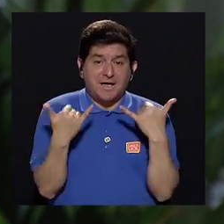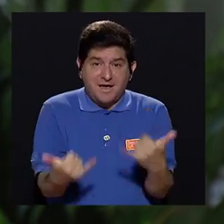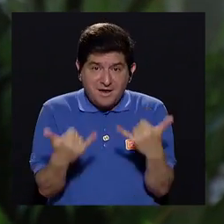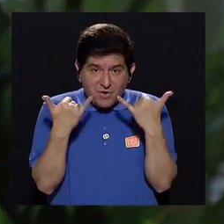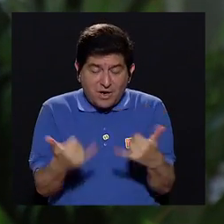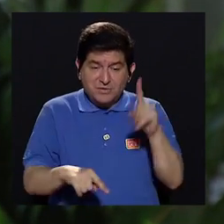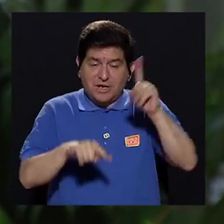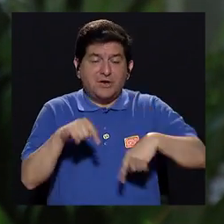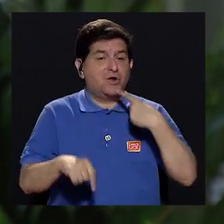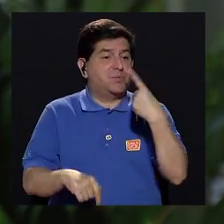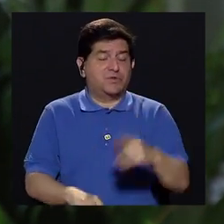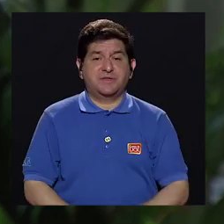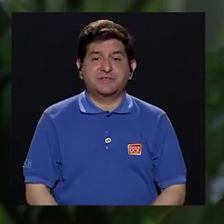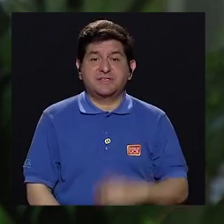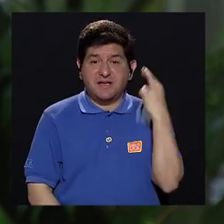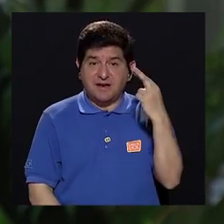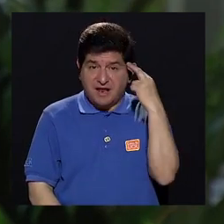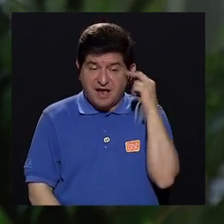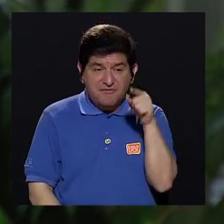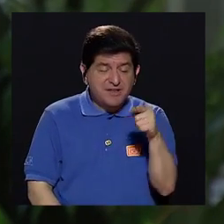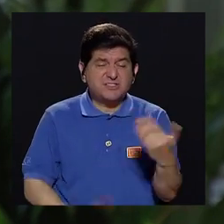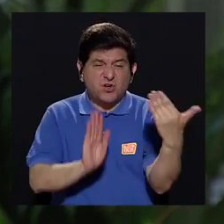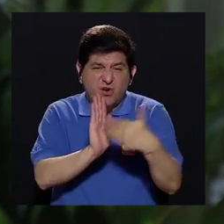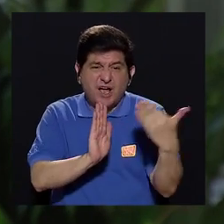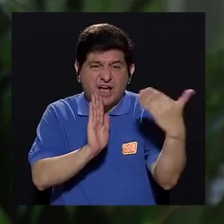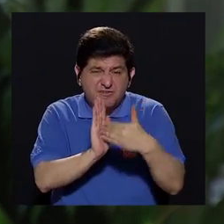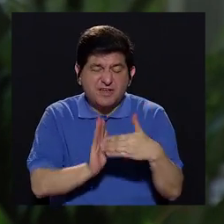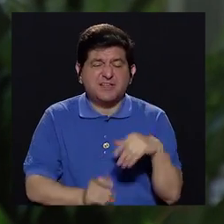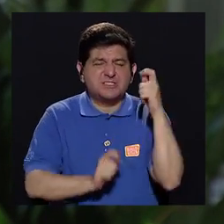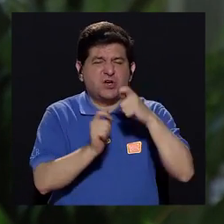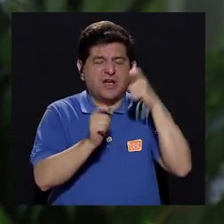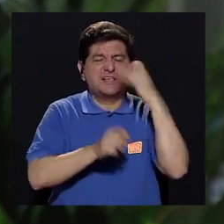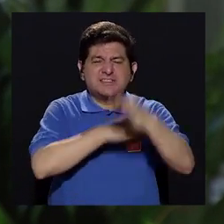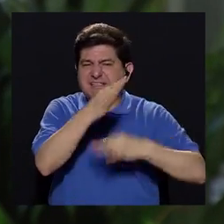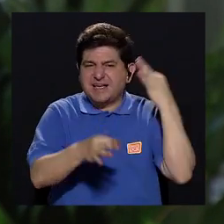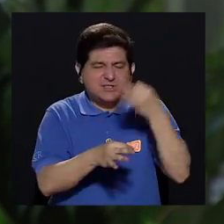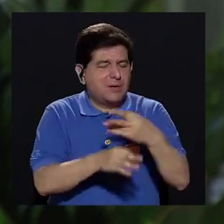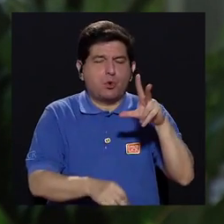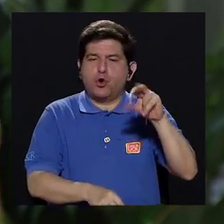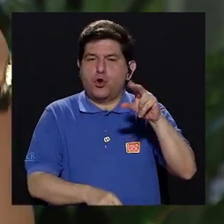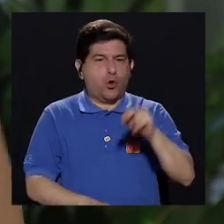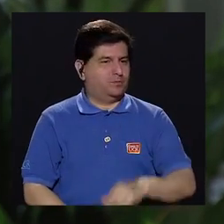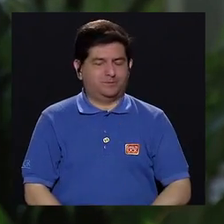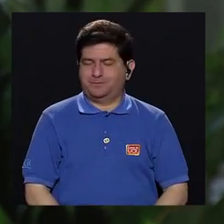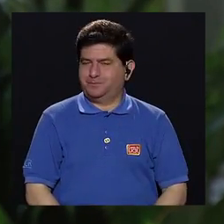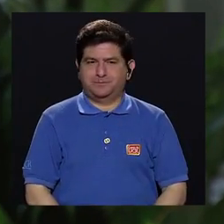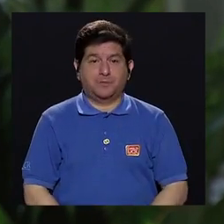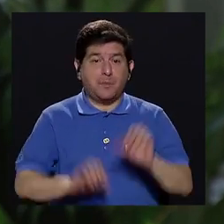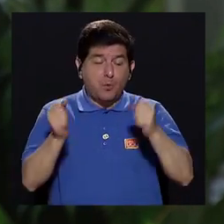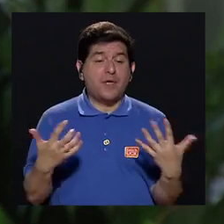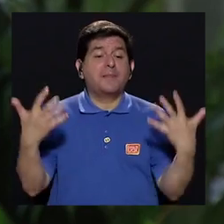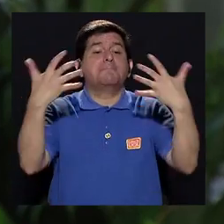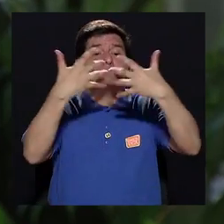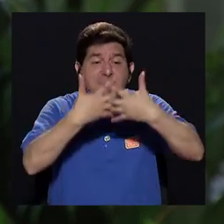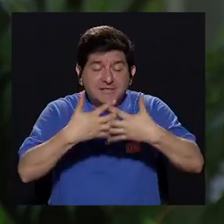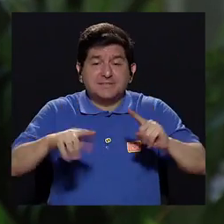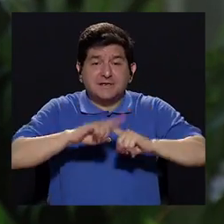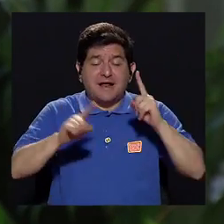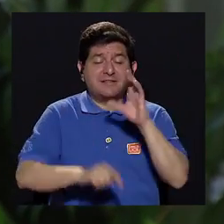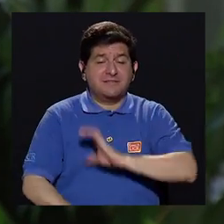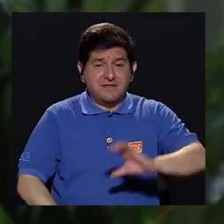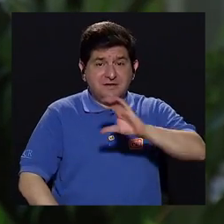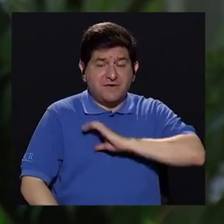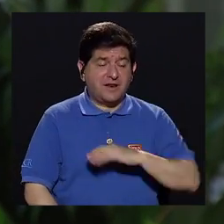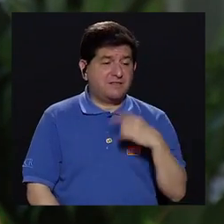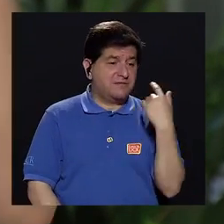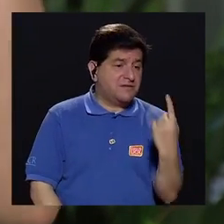Pero actualmente no se puede decir, ah, es que porque ahí está la lesión, es este tipo de afasia, ¿no? Porque se pueden mezclar diferentes